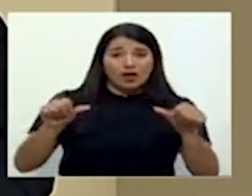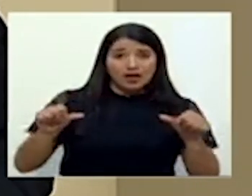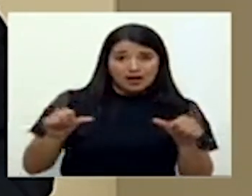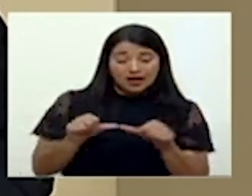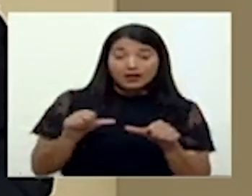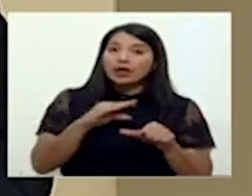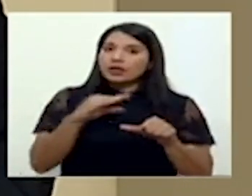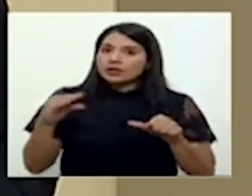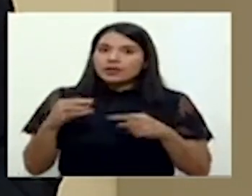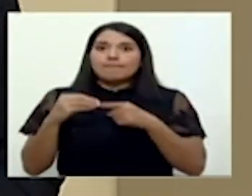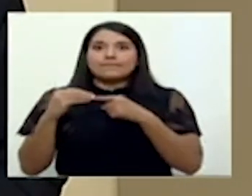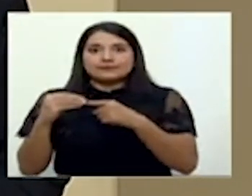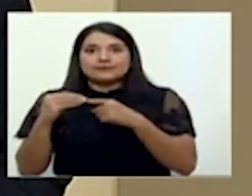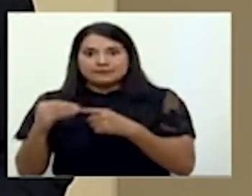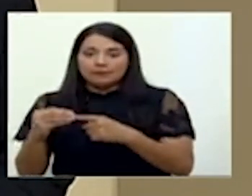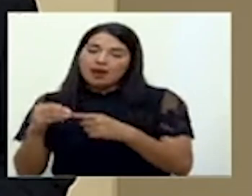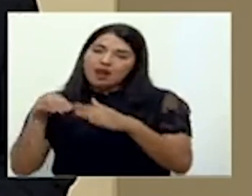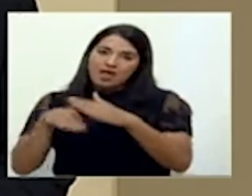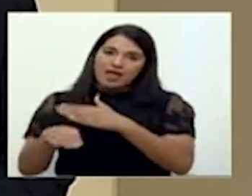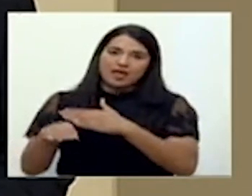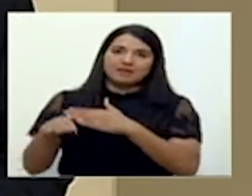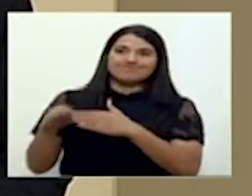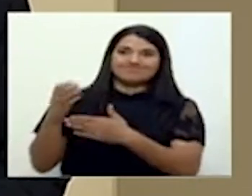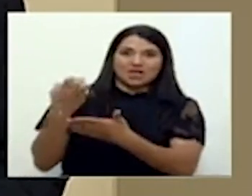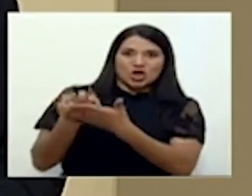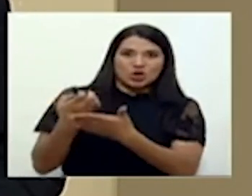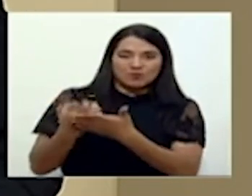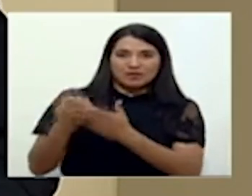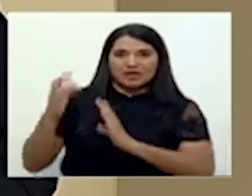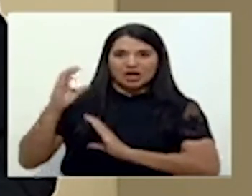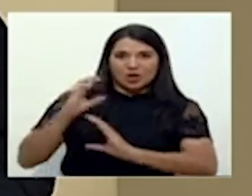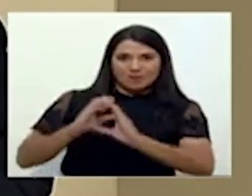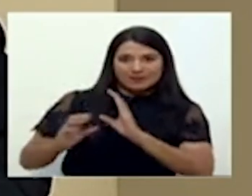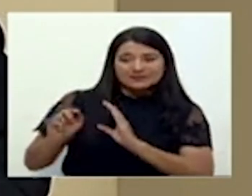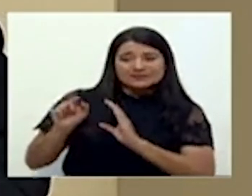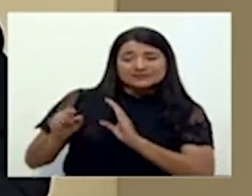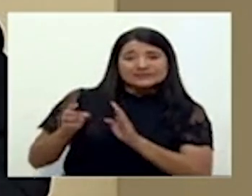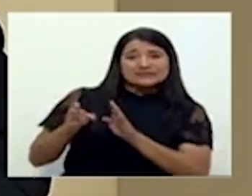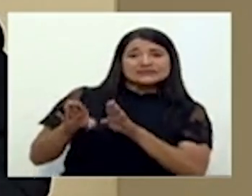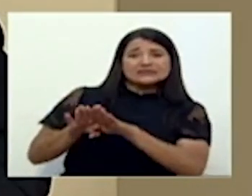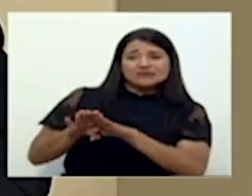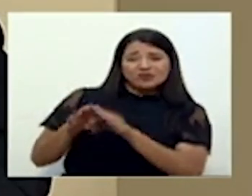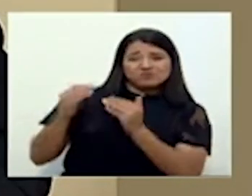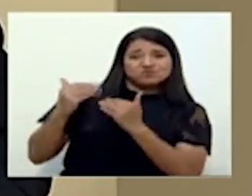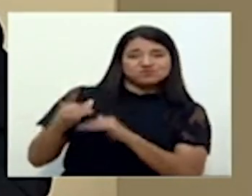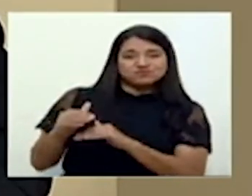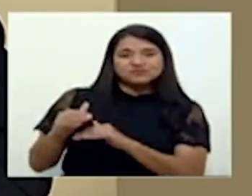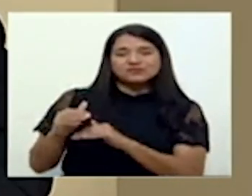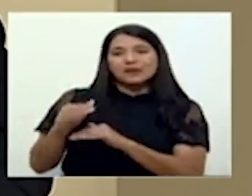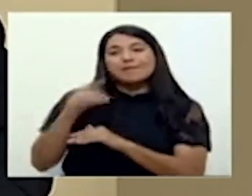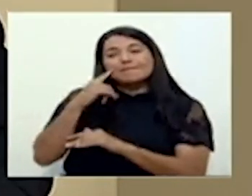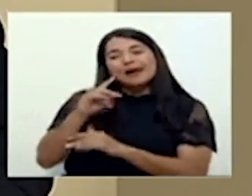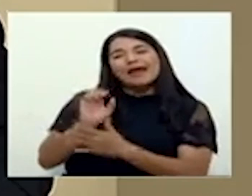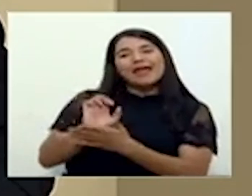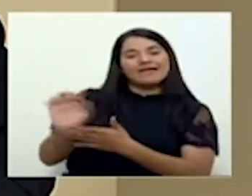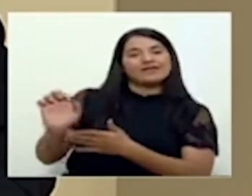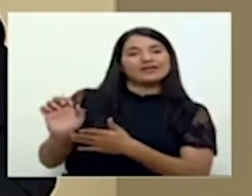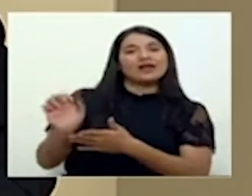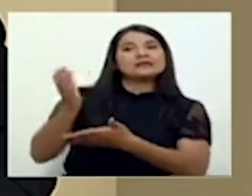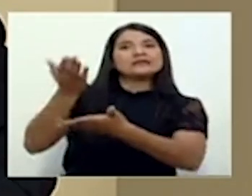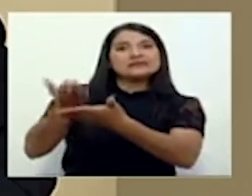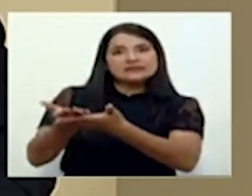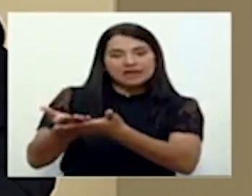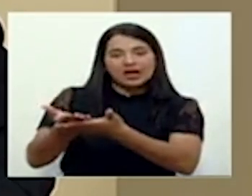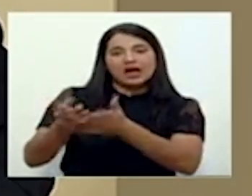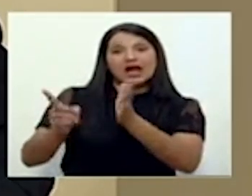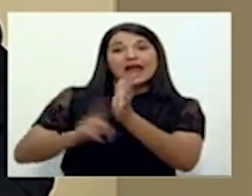particularmente en las áreas económicas y comerciales, pero también en todo el componente social. Ese es el punto al